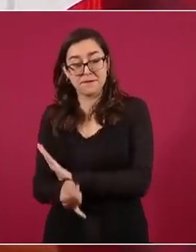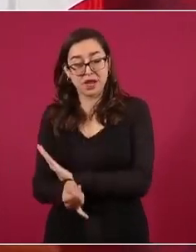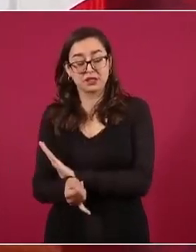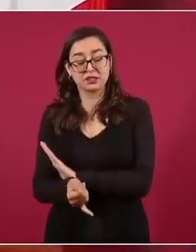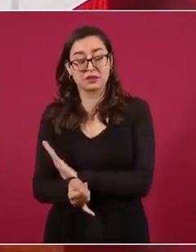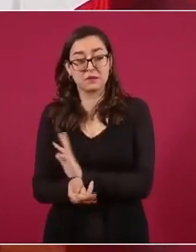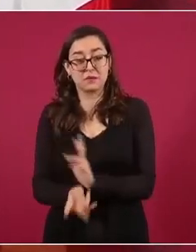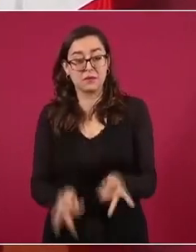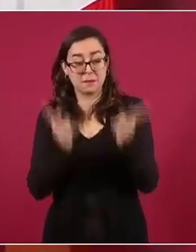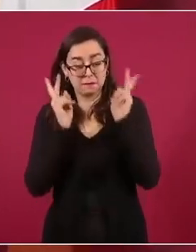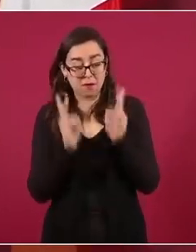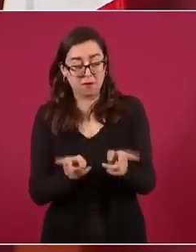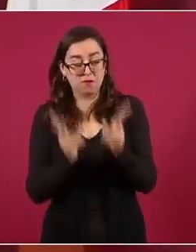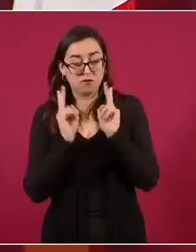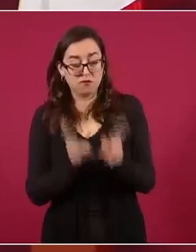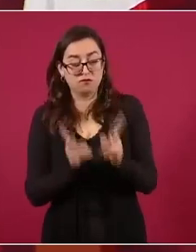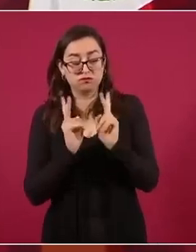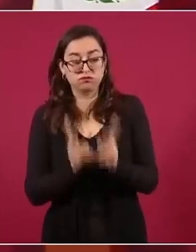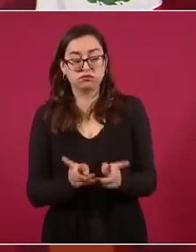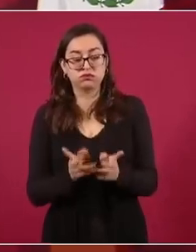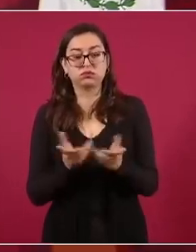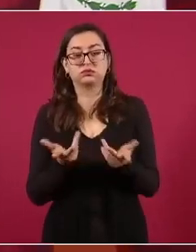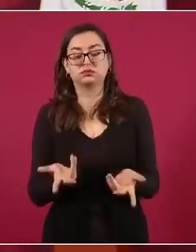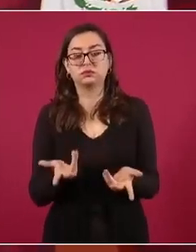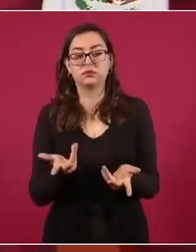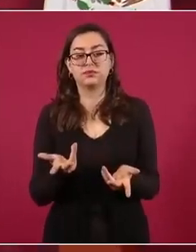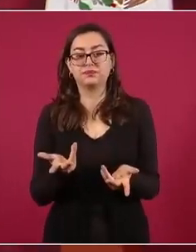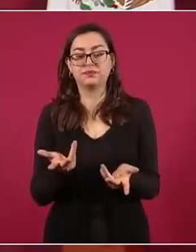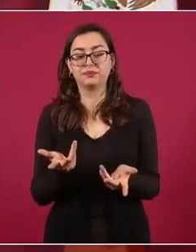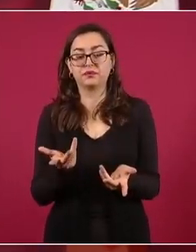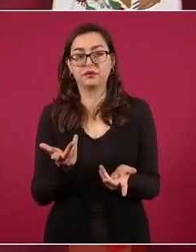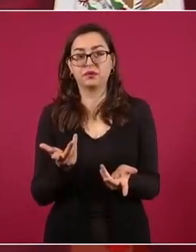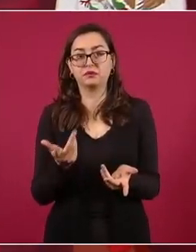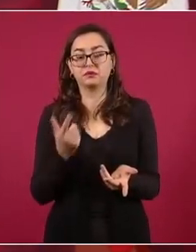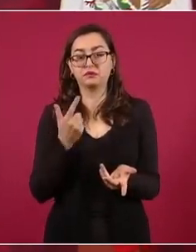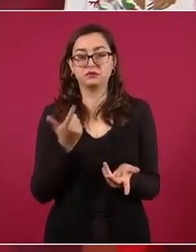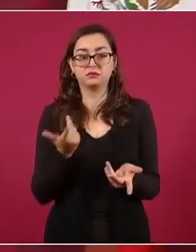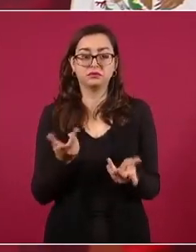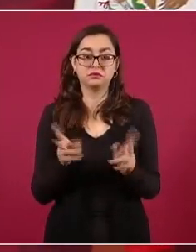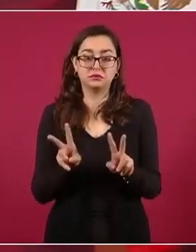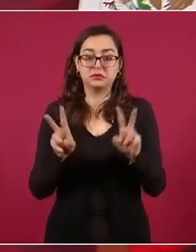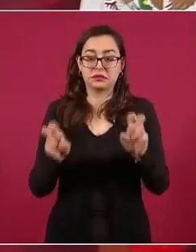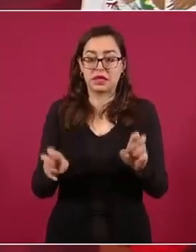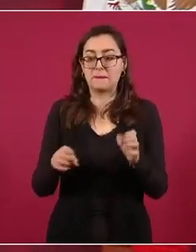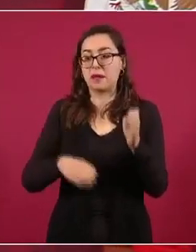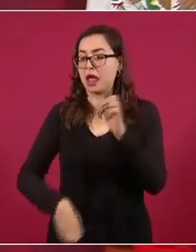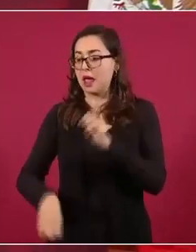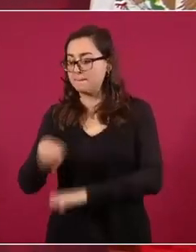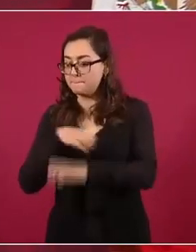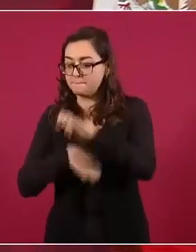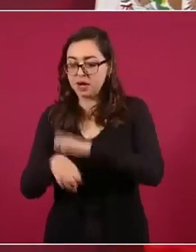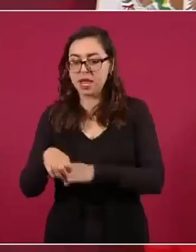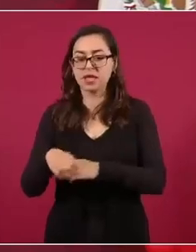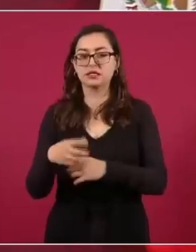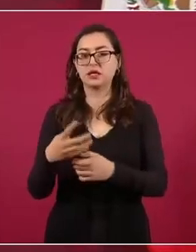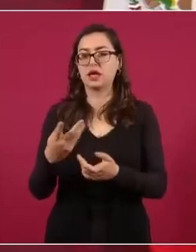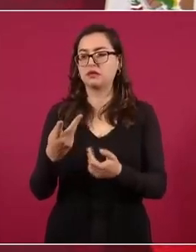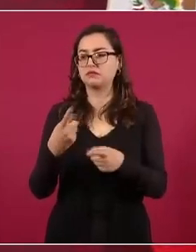más particulares de empresas, pues se acordó que se van a seguir